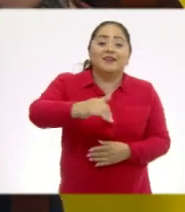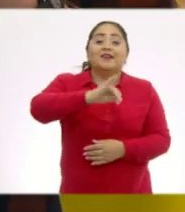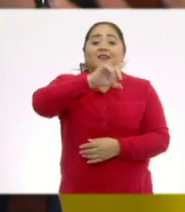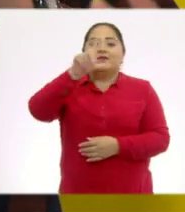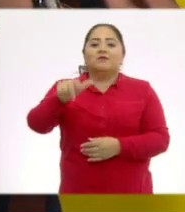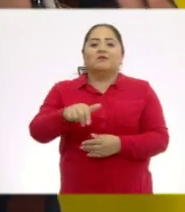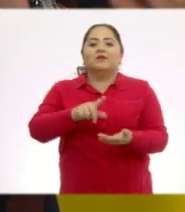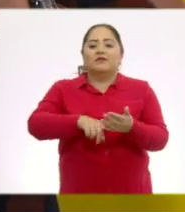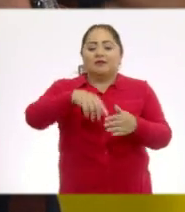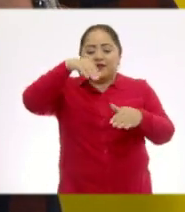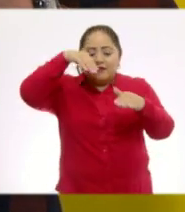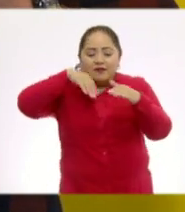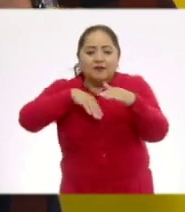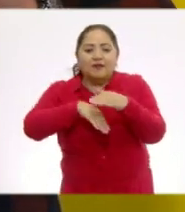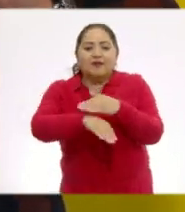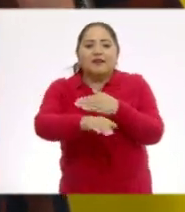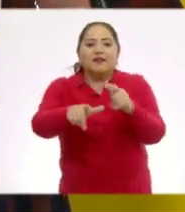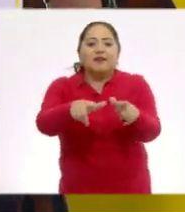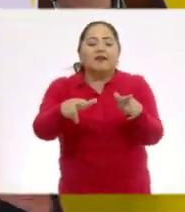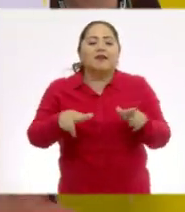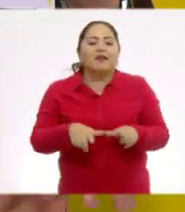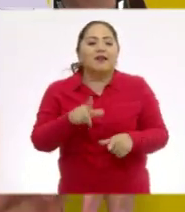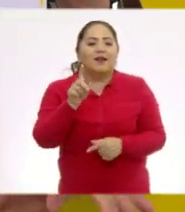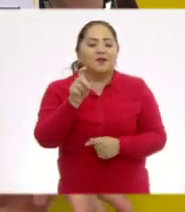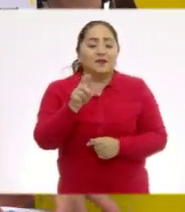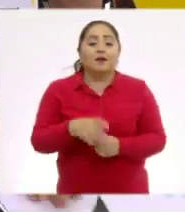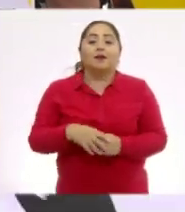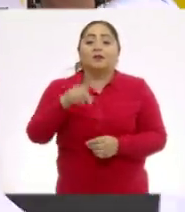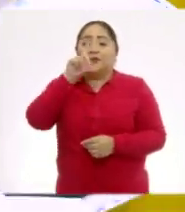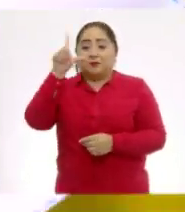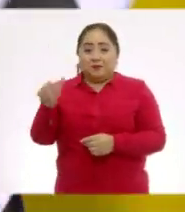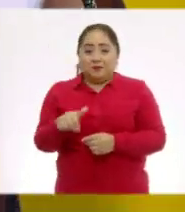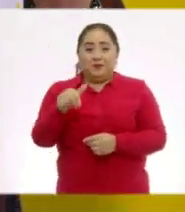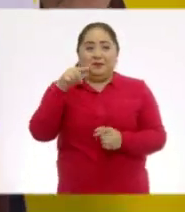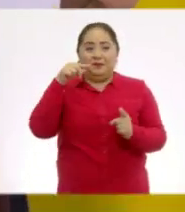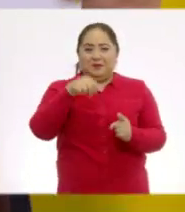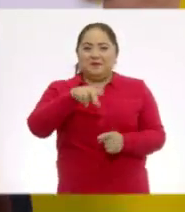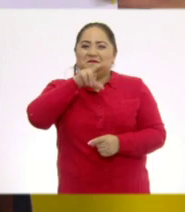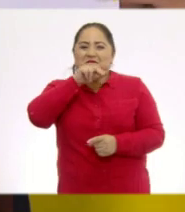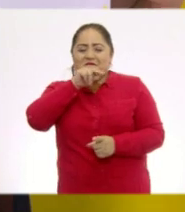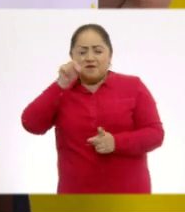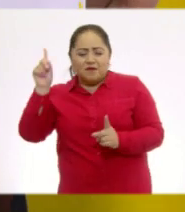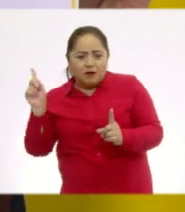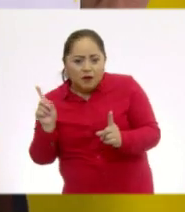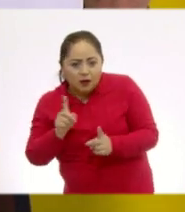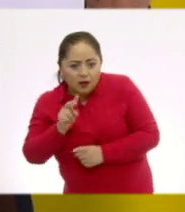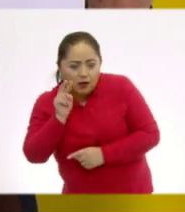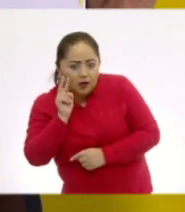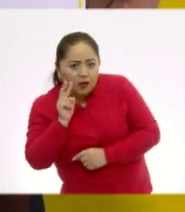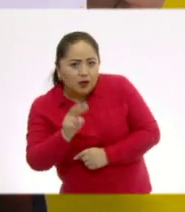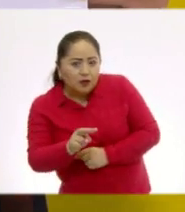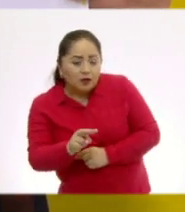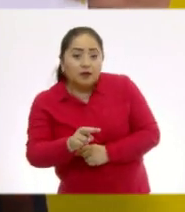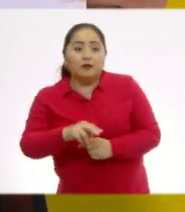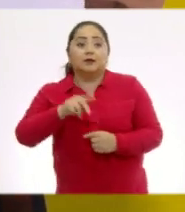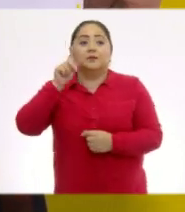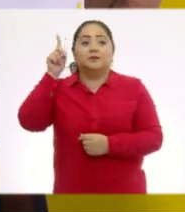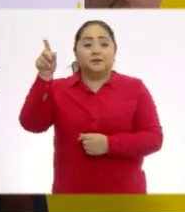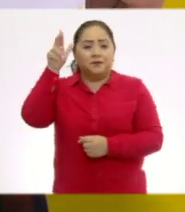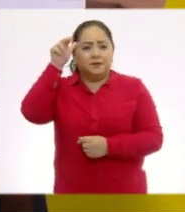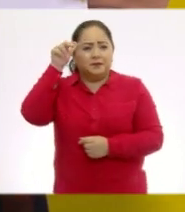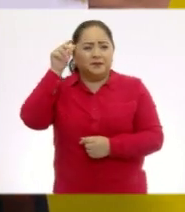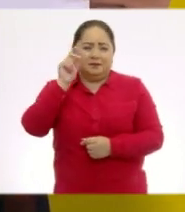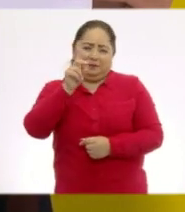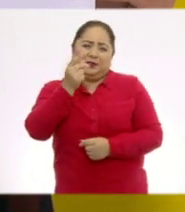sumergida en el lago. ¡Pascual se acercaba en cuanto la veía! Paloma siempre